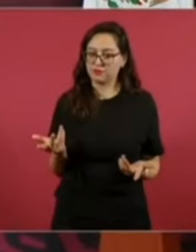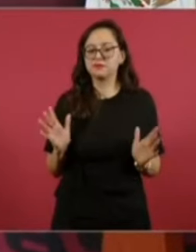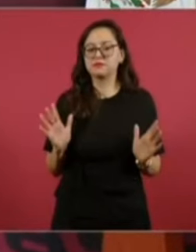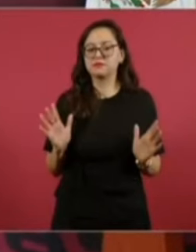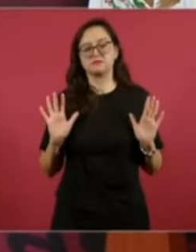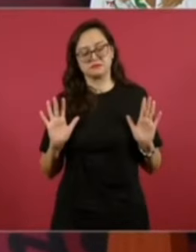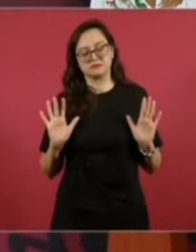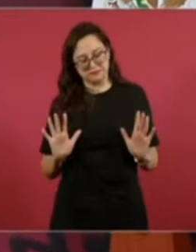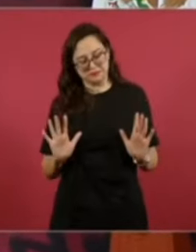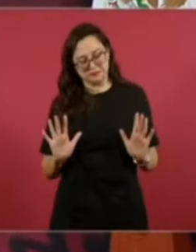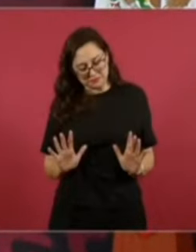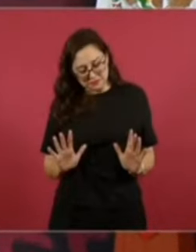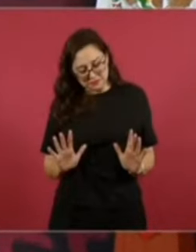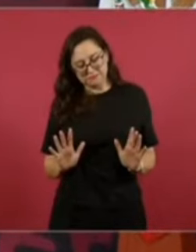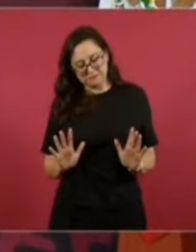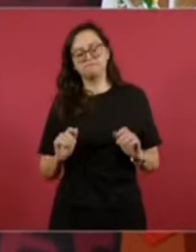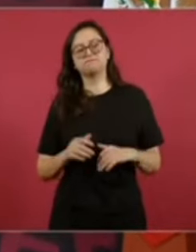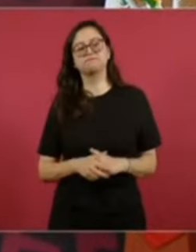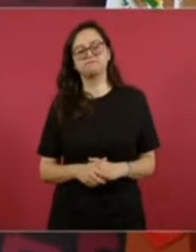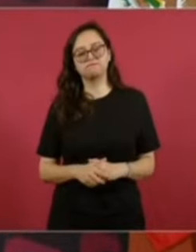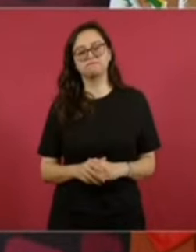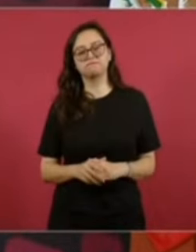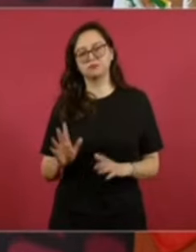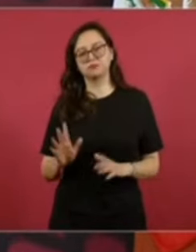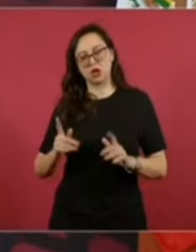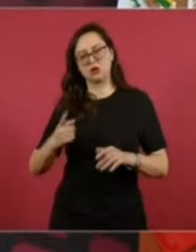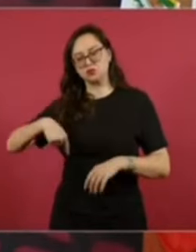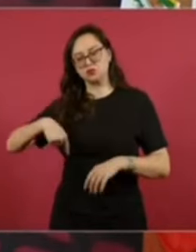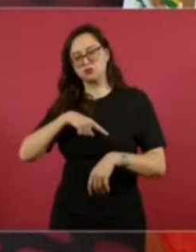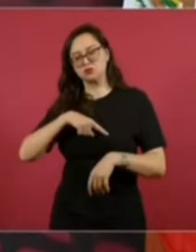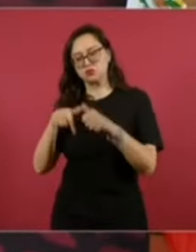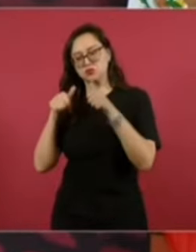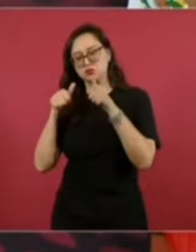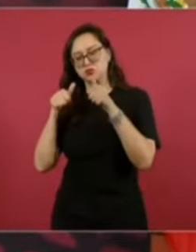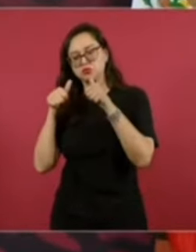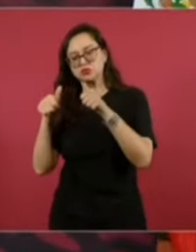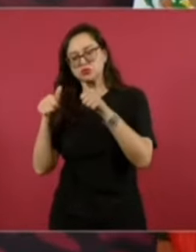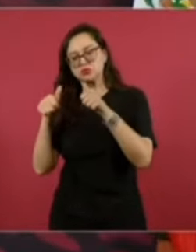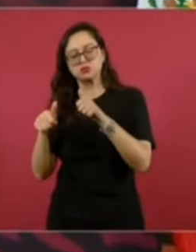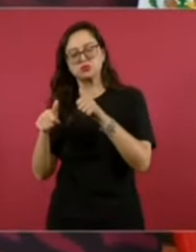actuando, que pronto se regrese a la normalidad.